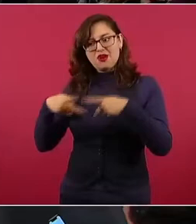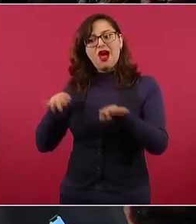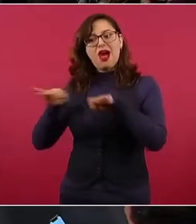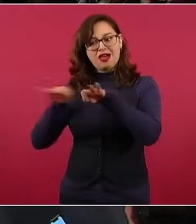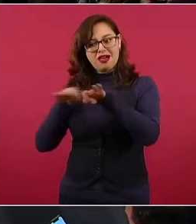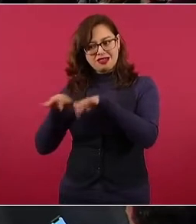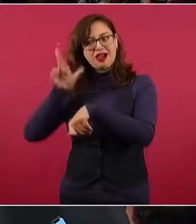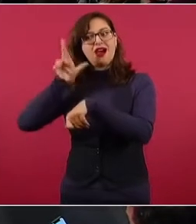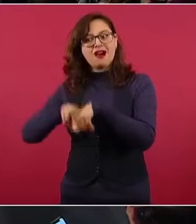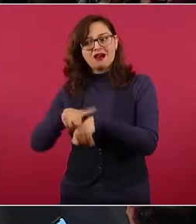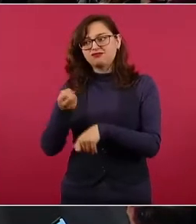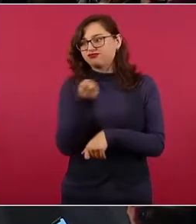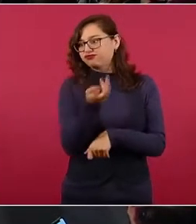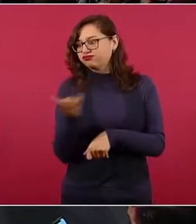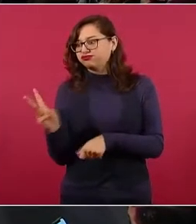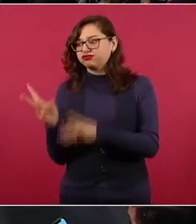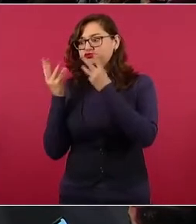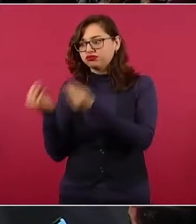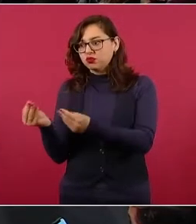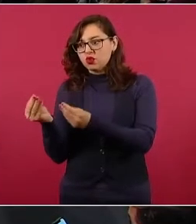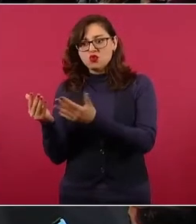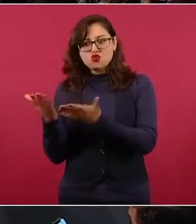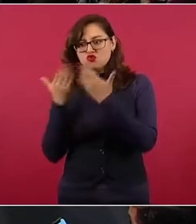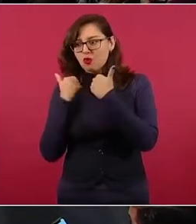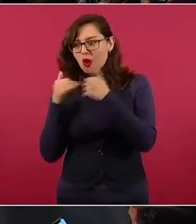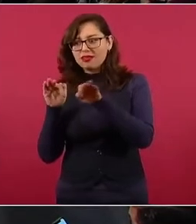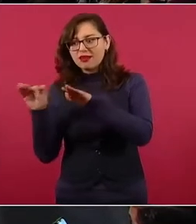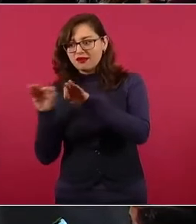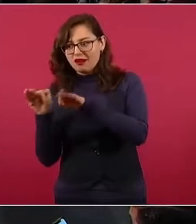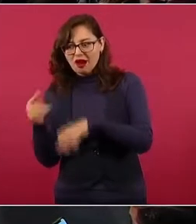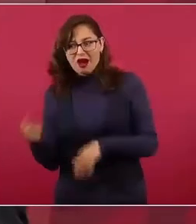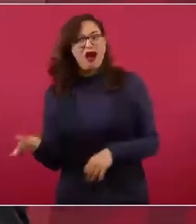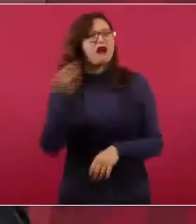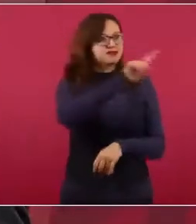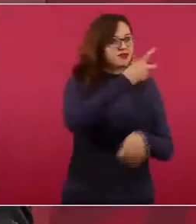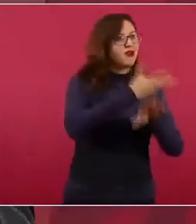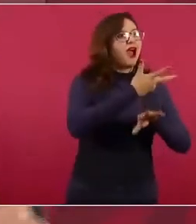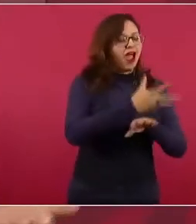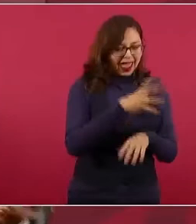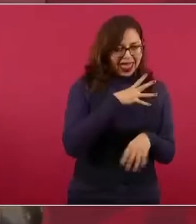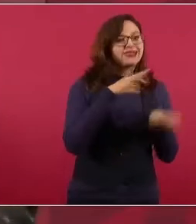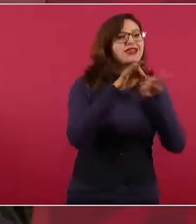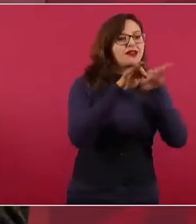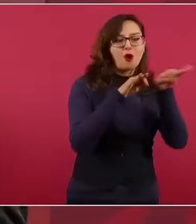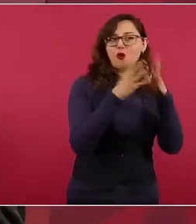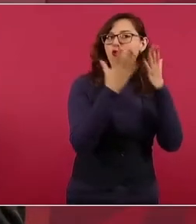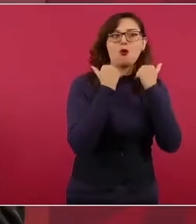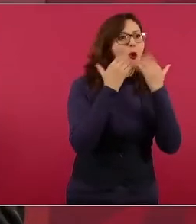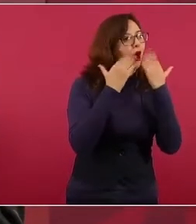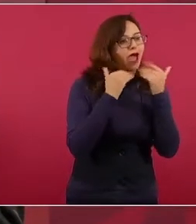con gobiernos? ¿Qué distinto es que alguien